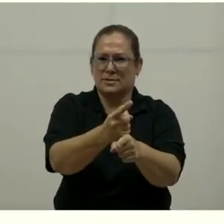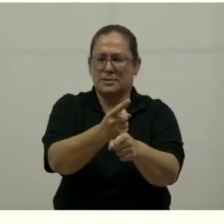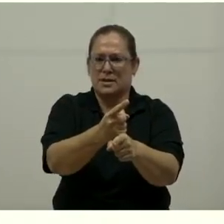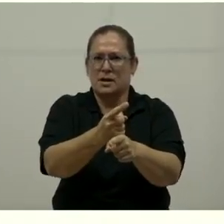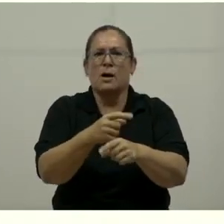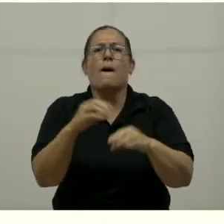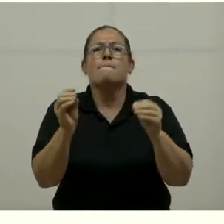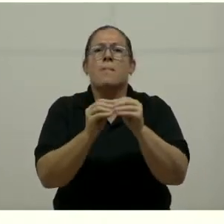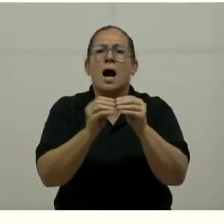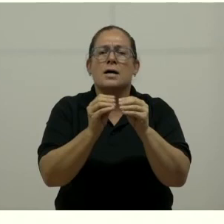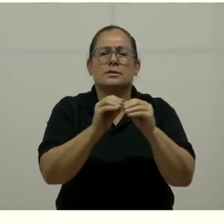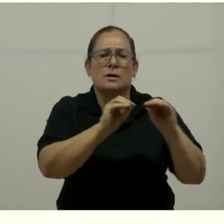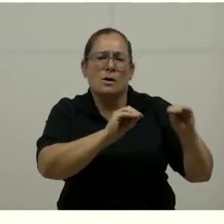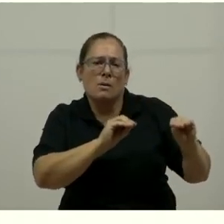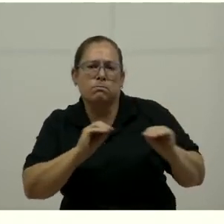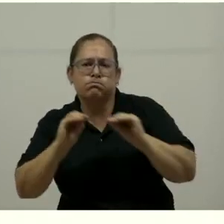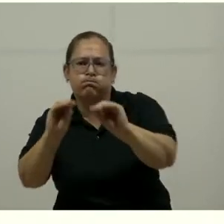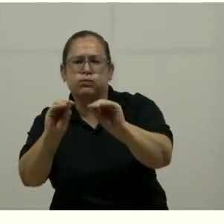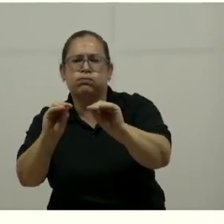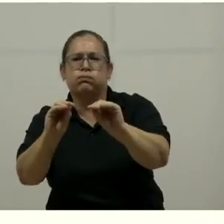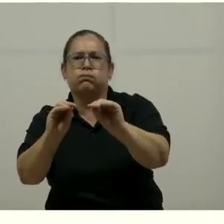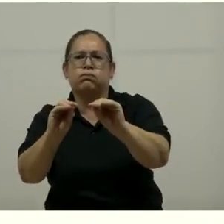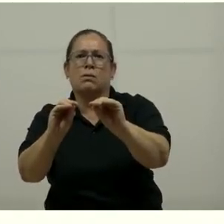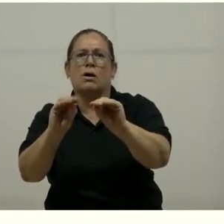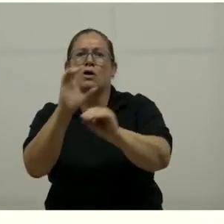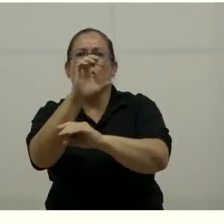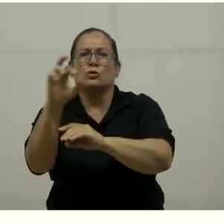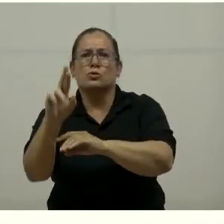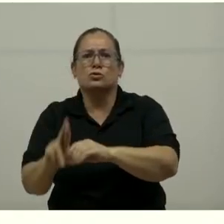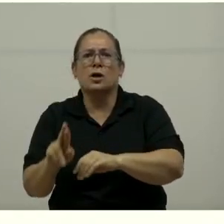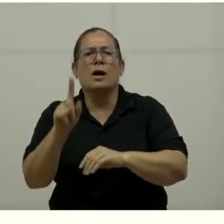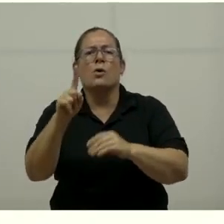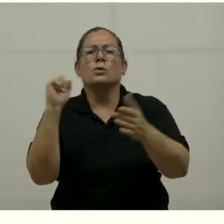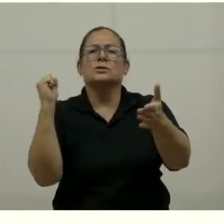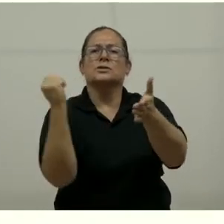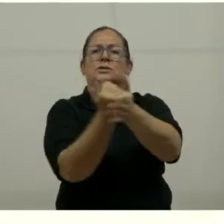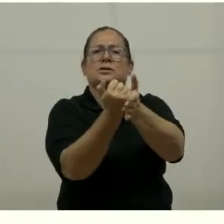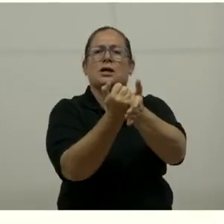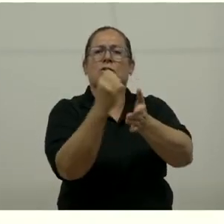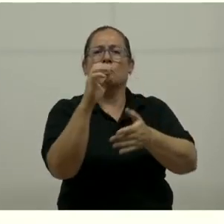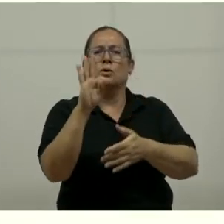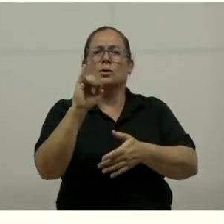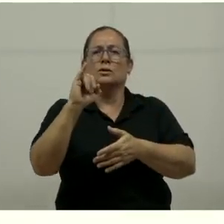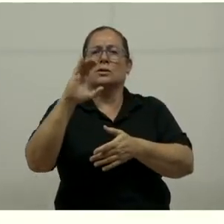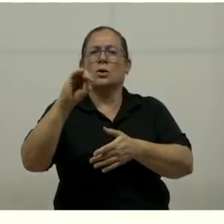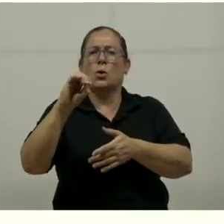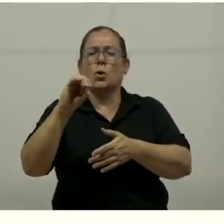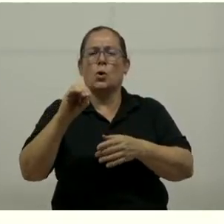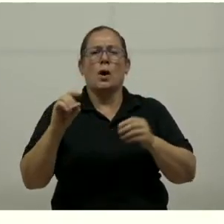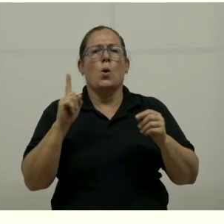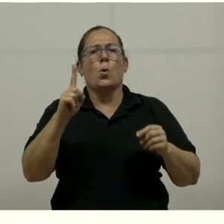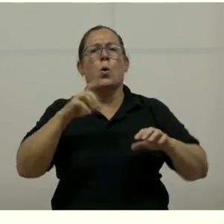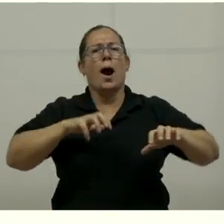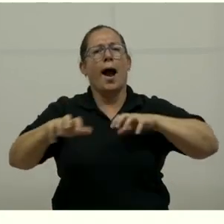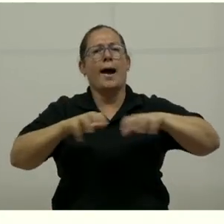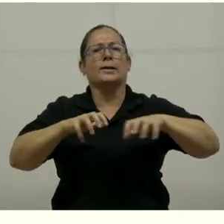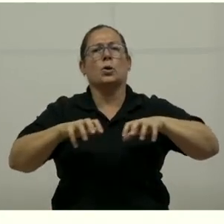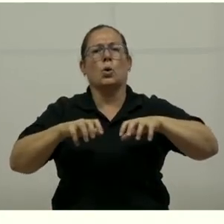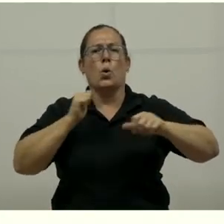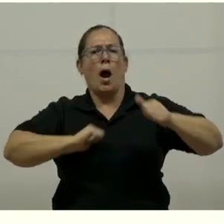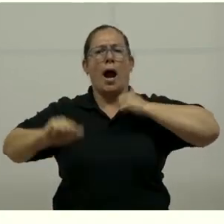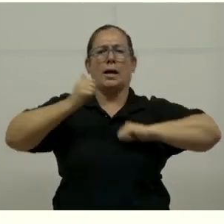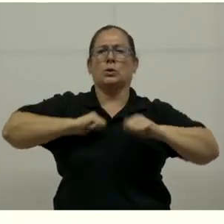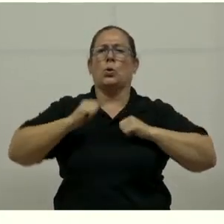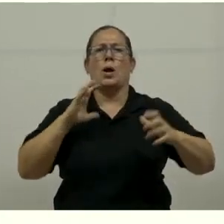Requiere posicionar a Costa Rica como este destino del bienestar con sello tico. Un país que es influyente, que es un actor de cambio, que tiene